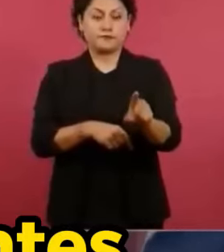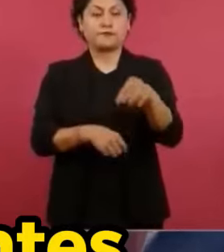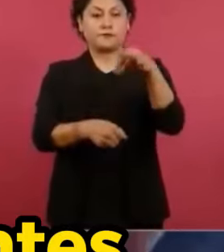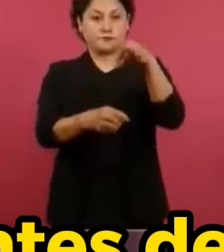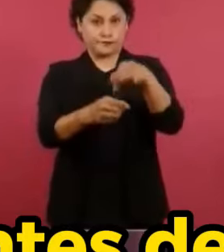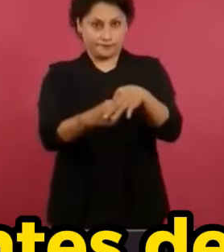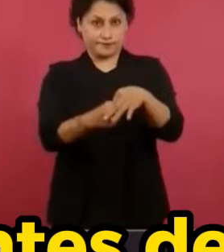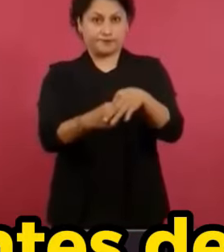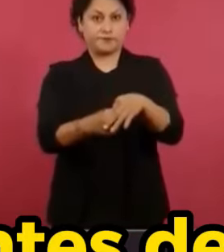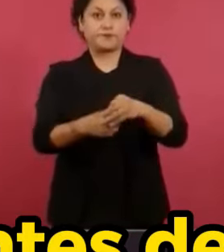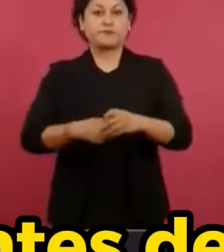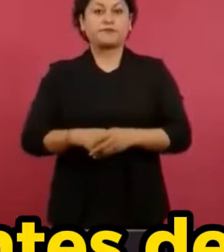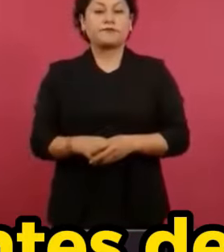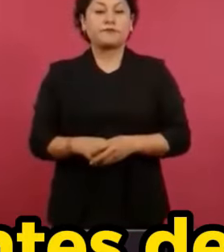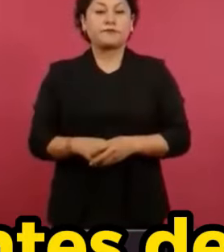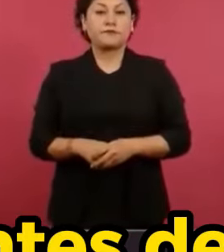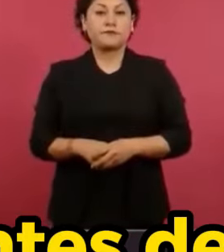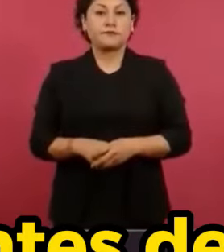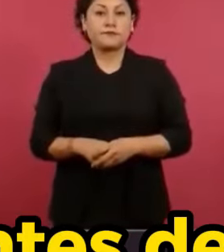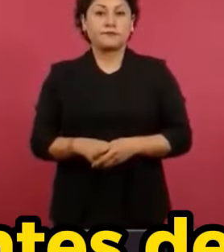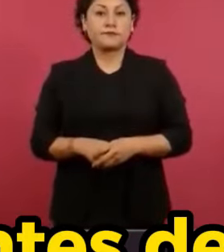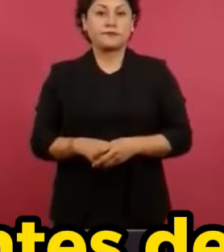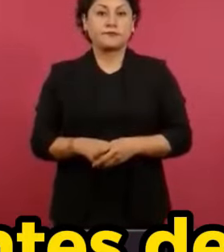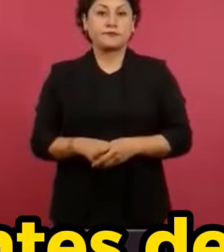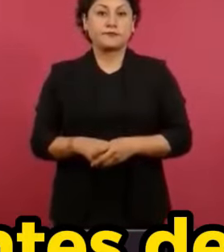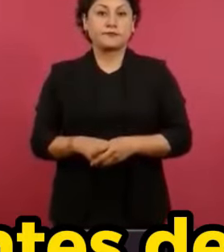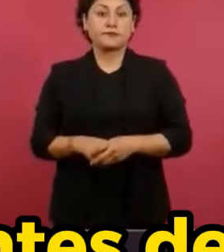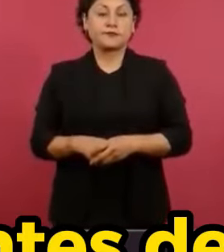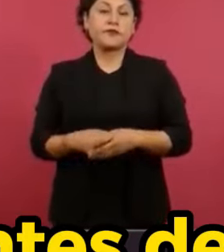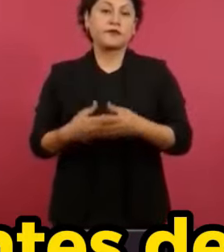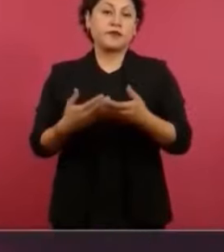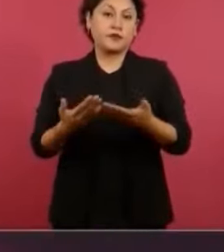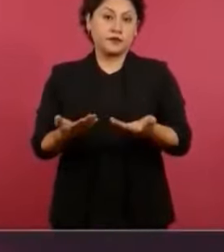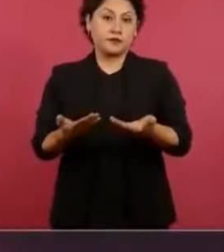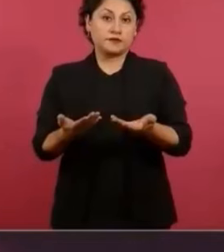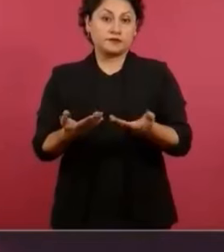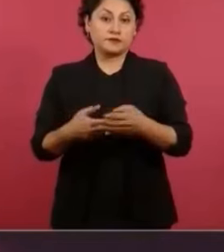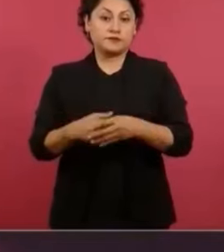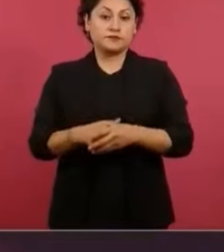antes de las elecciones nos queda esta mañanera,